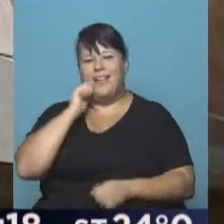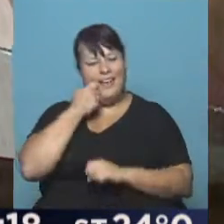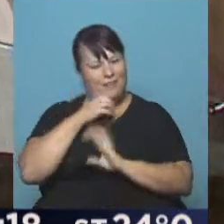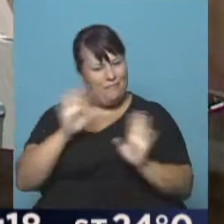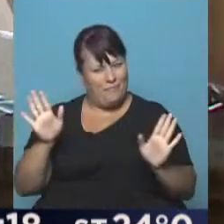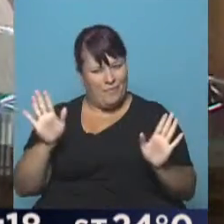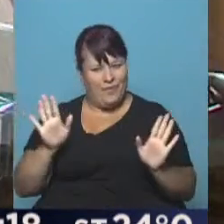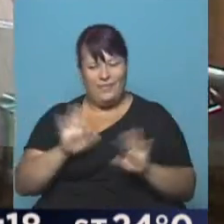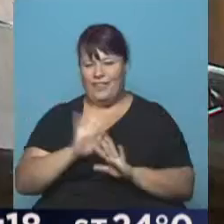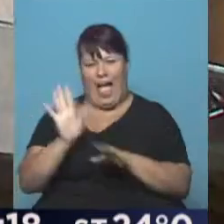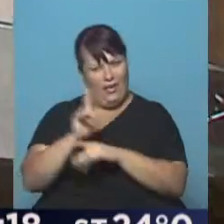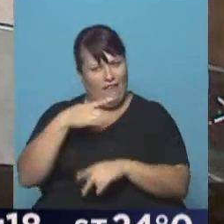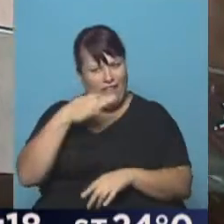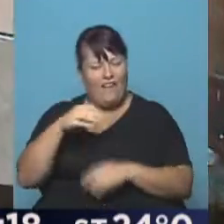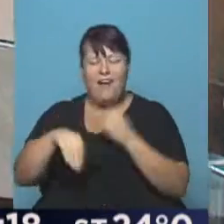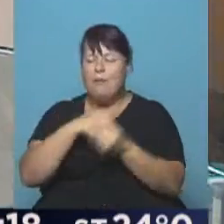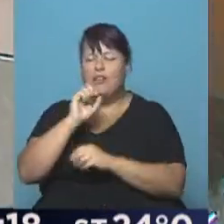Bellísimos... No, no, no, bellísimas familias tiene Paraguay.